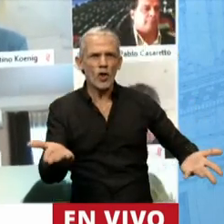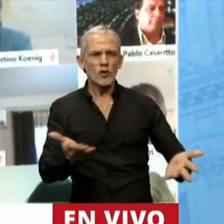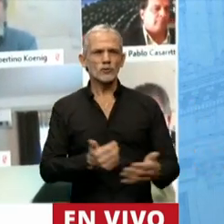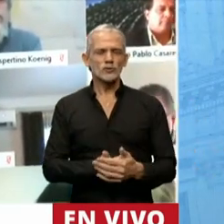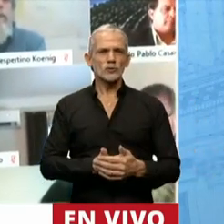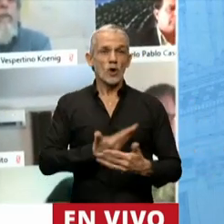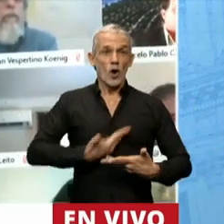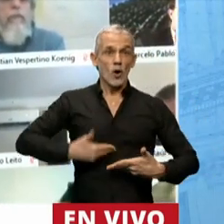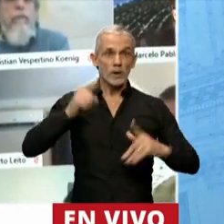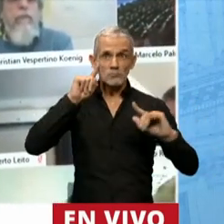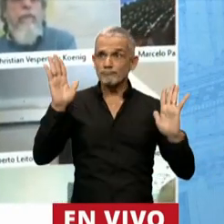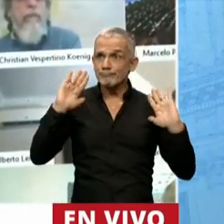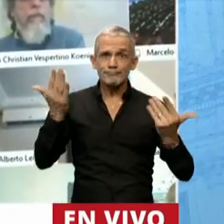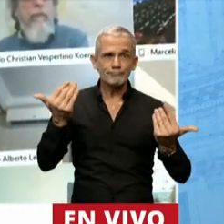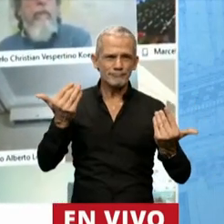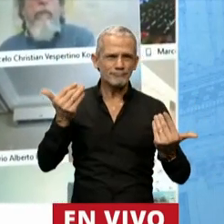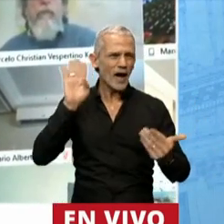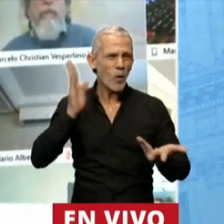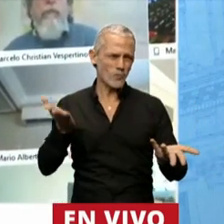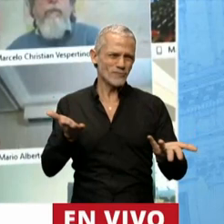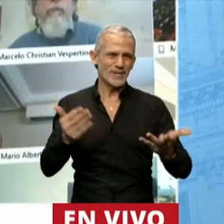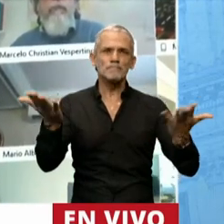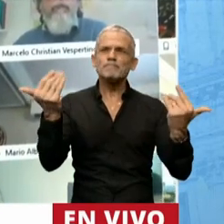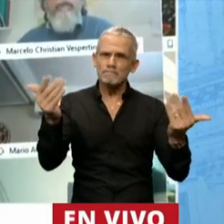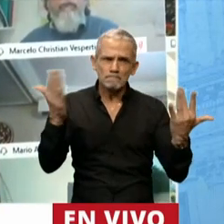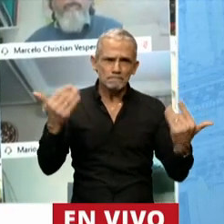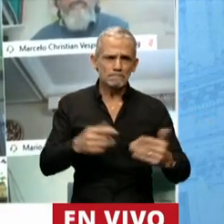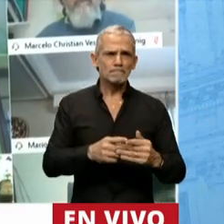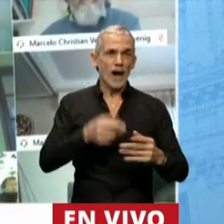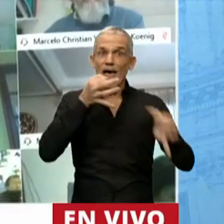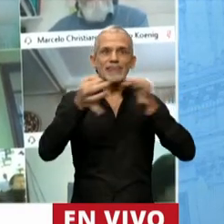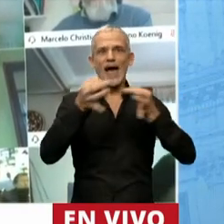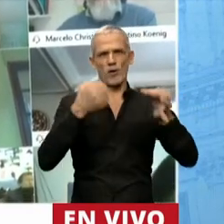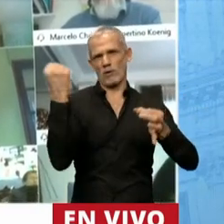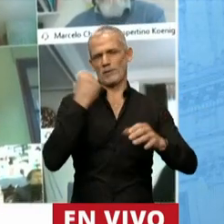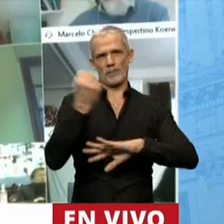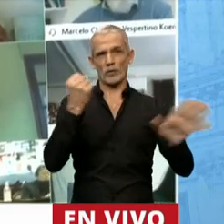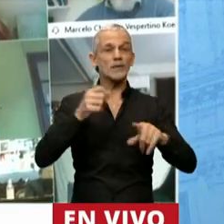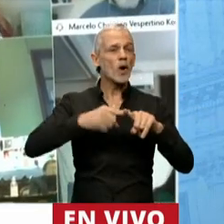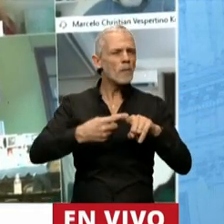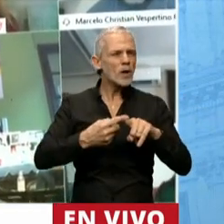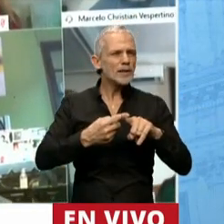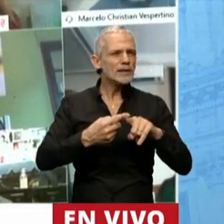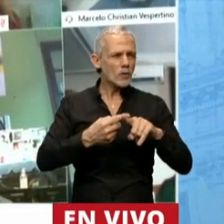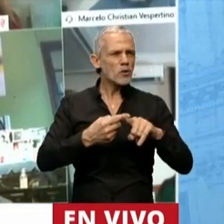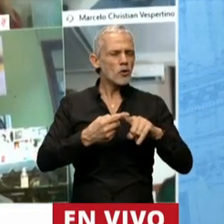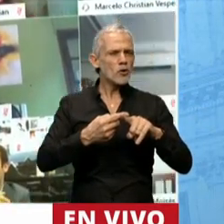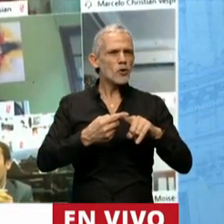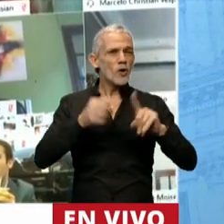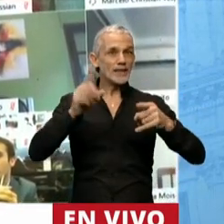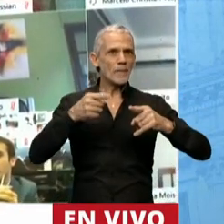El diálogo ya lo expresé, pero desde el punto de vista político, el diálogo con